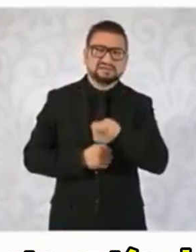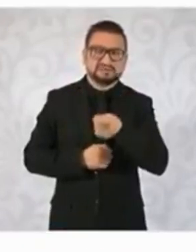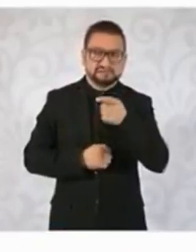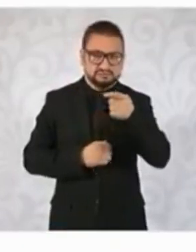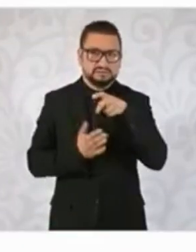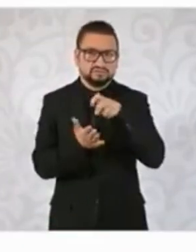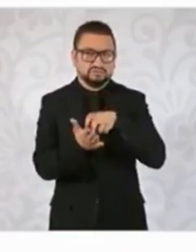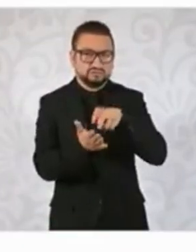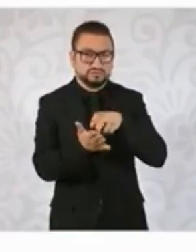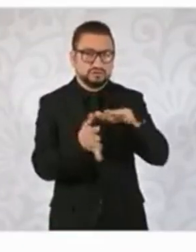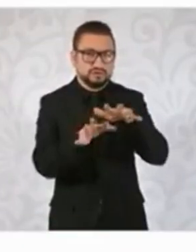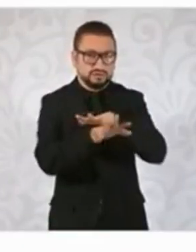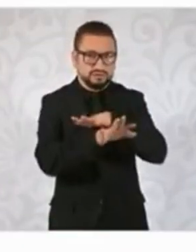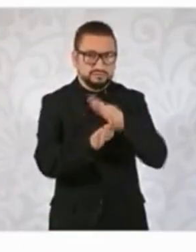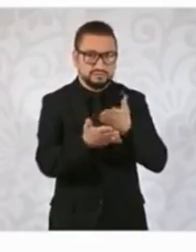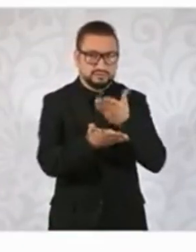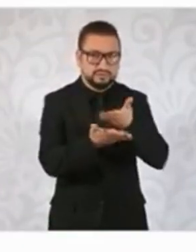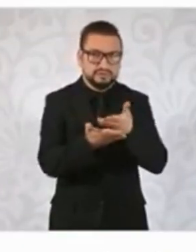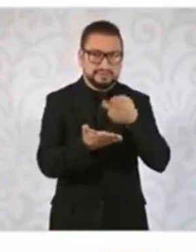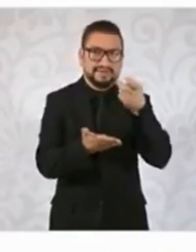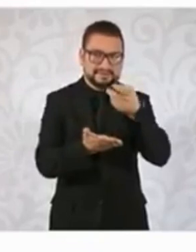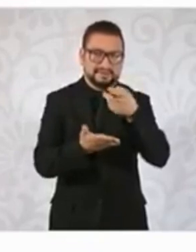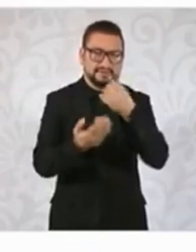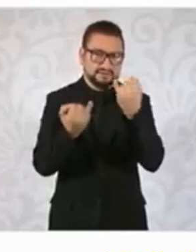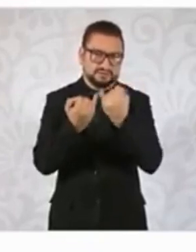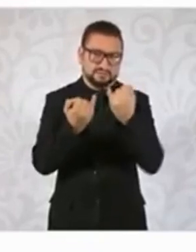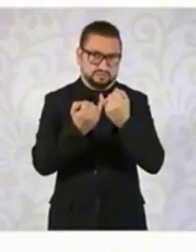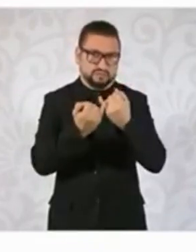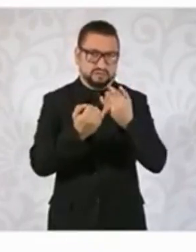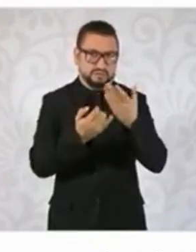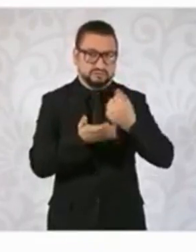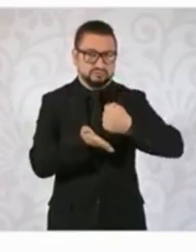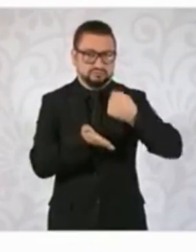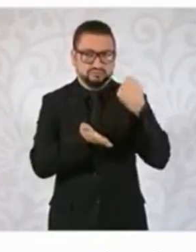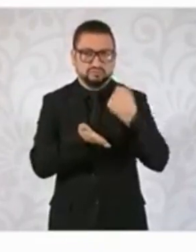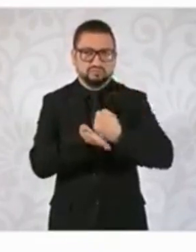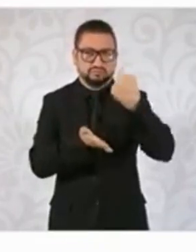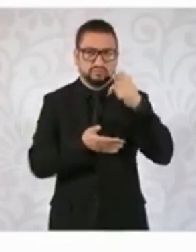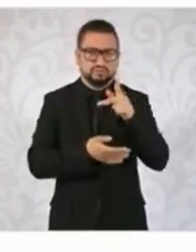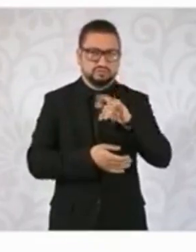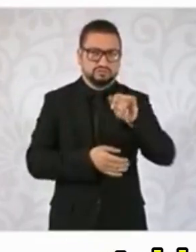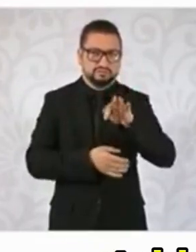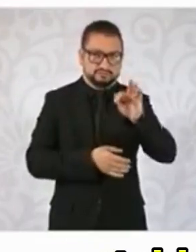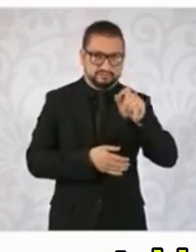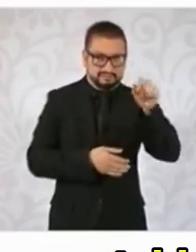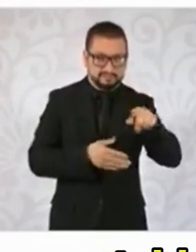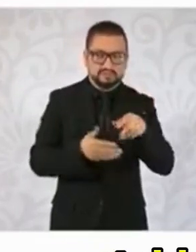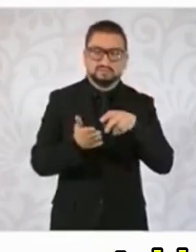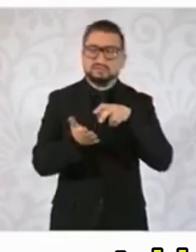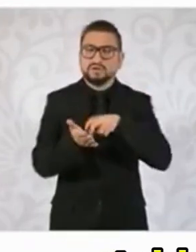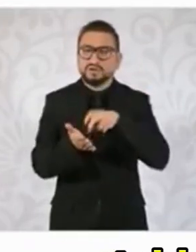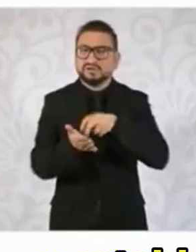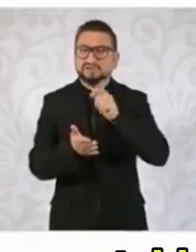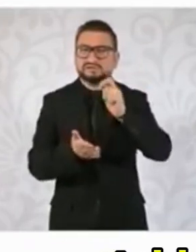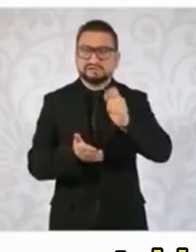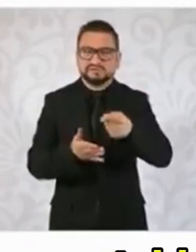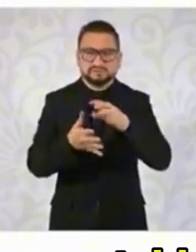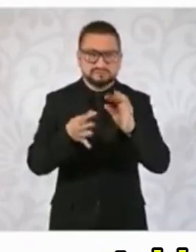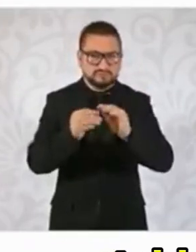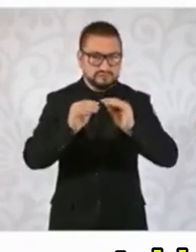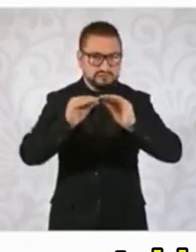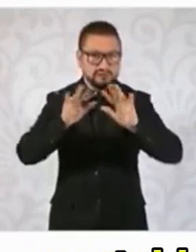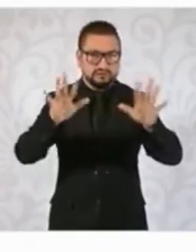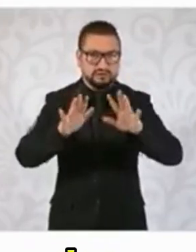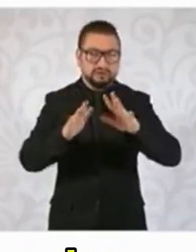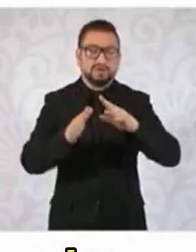reforma. Está en la reforma que recién se aprobó del Poder Judicial y establece claramente que se